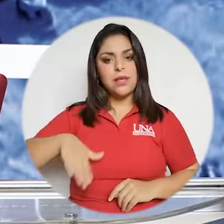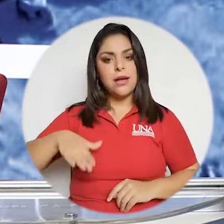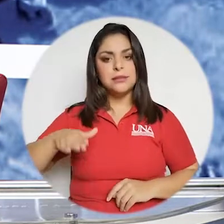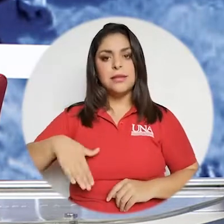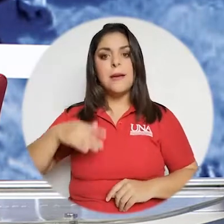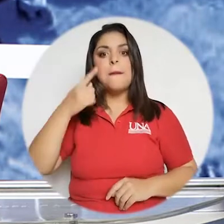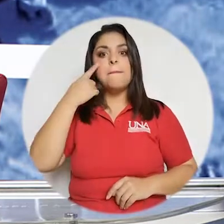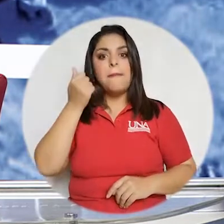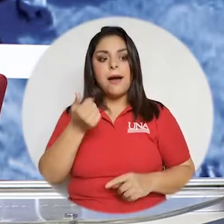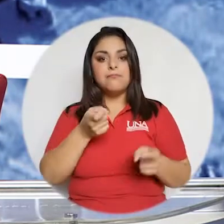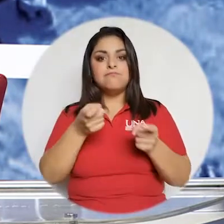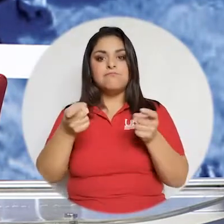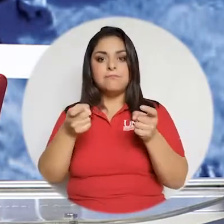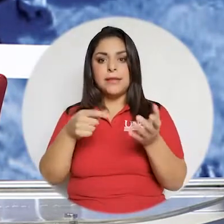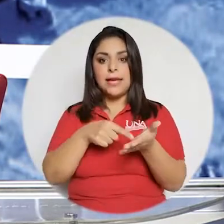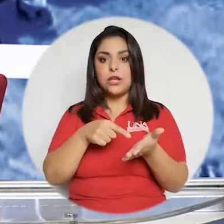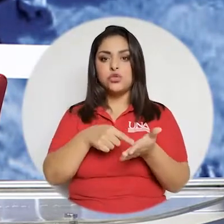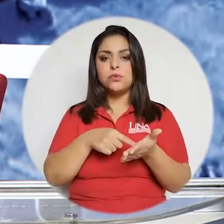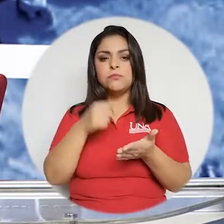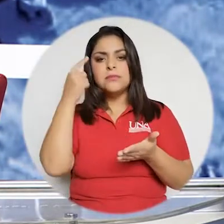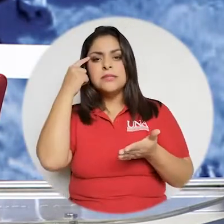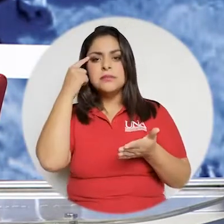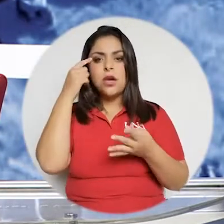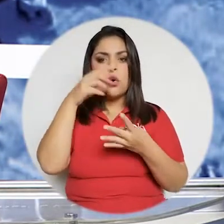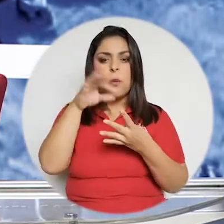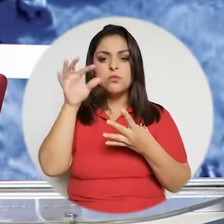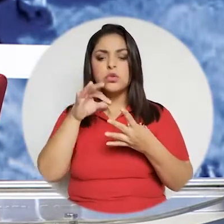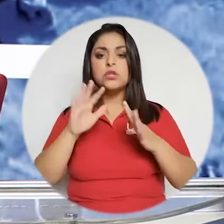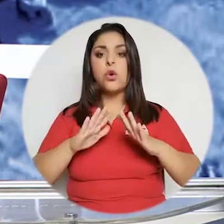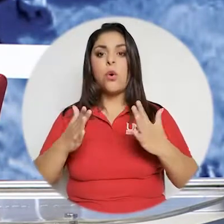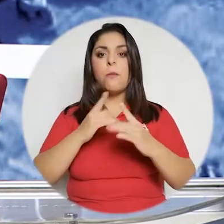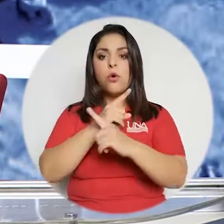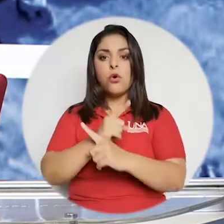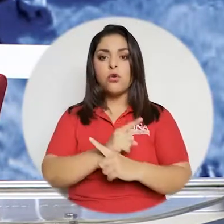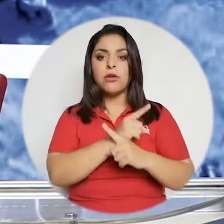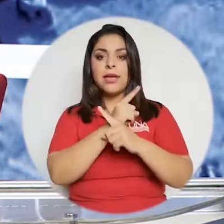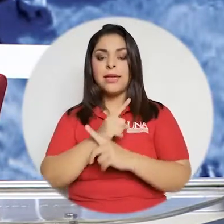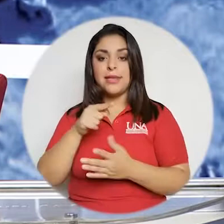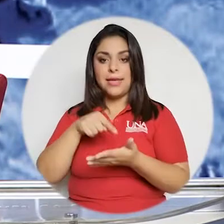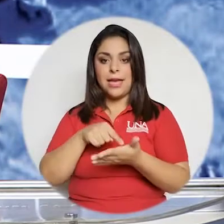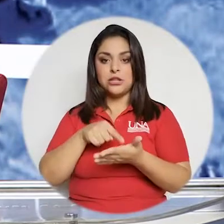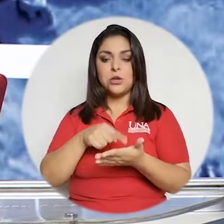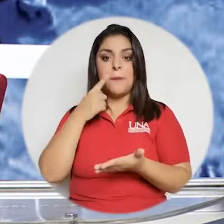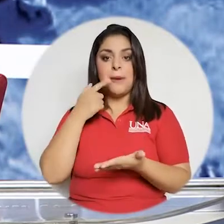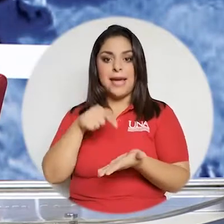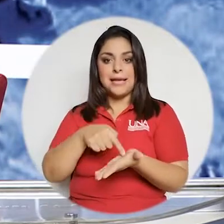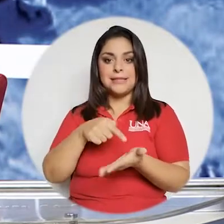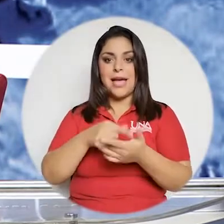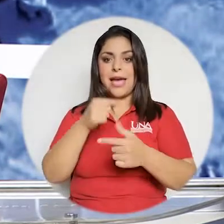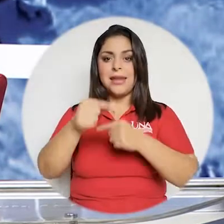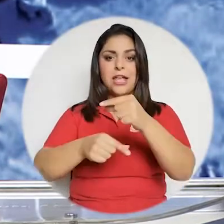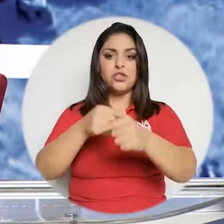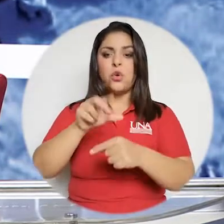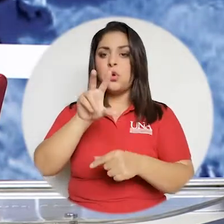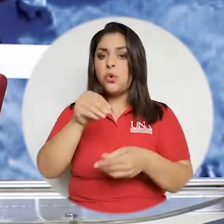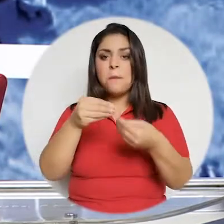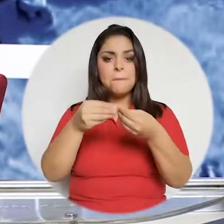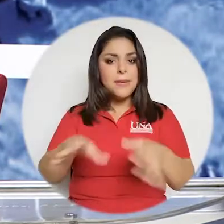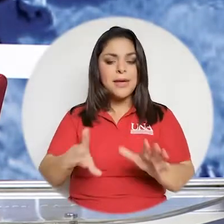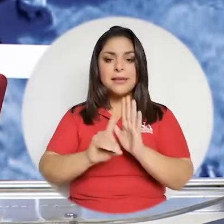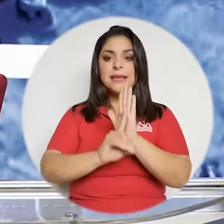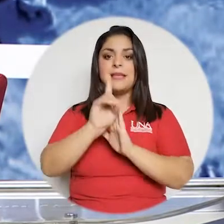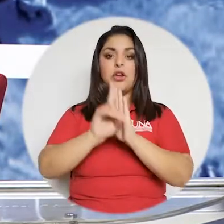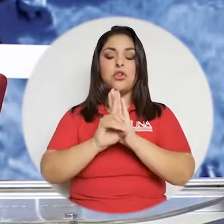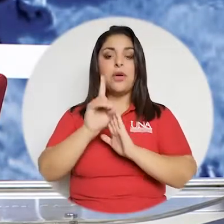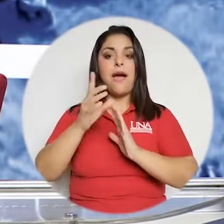no es tarde nunca para tomar las medidas del caso y valorar opciones de cómo corregir esto de manera que esta